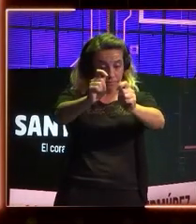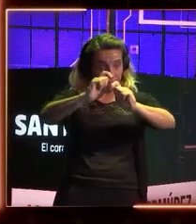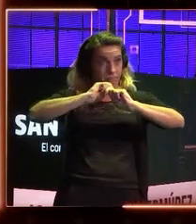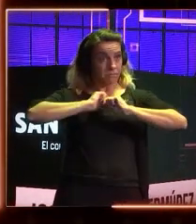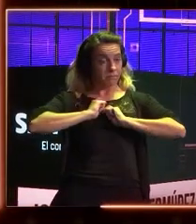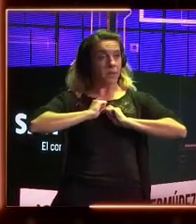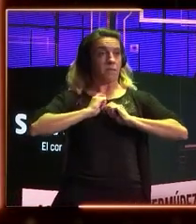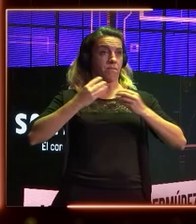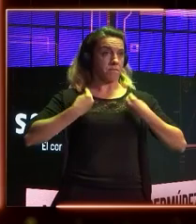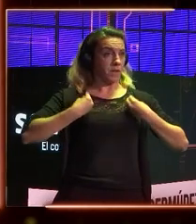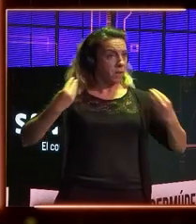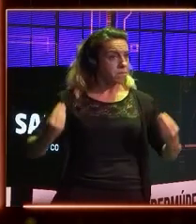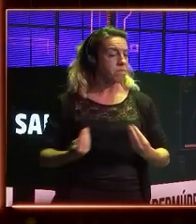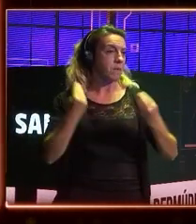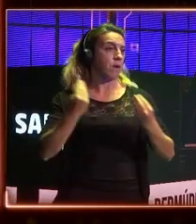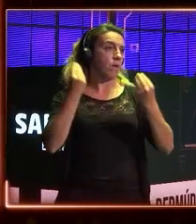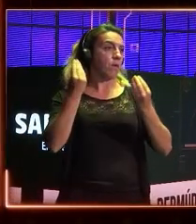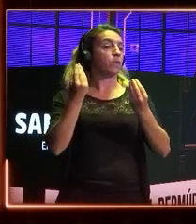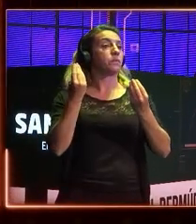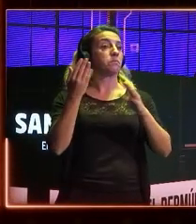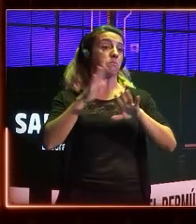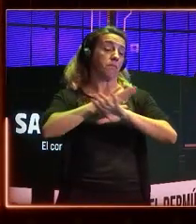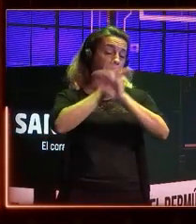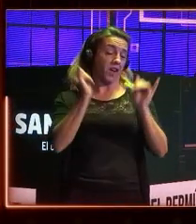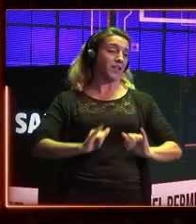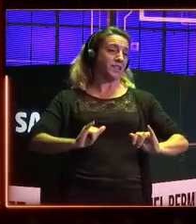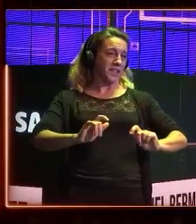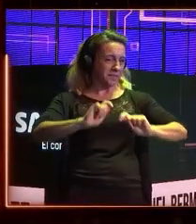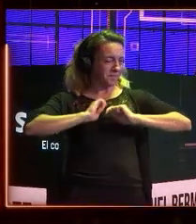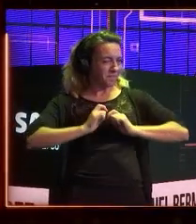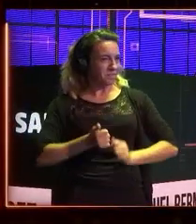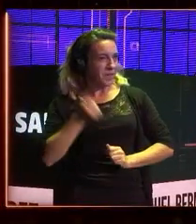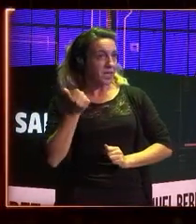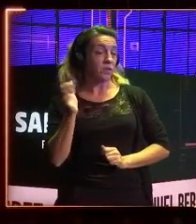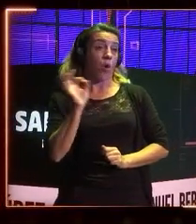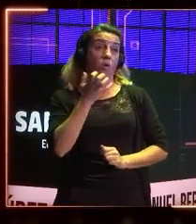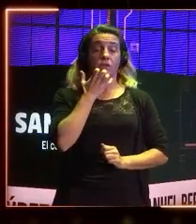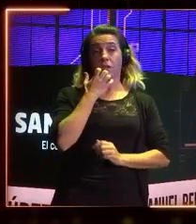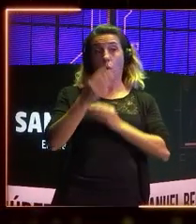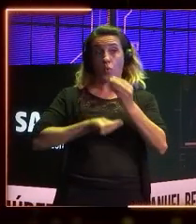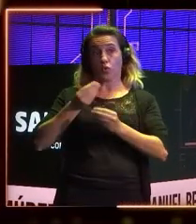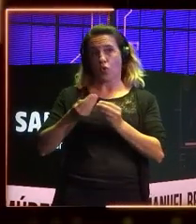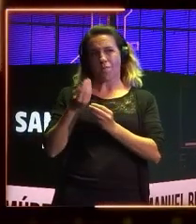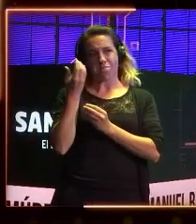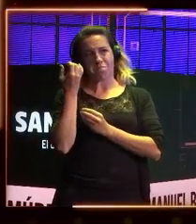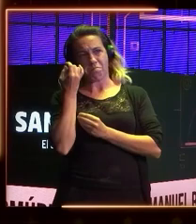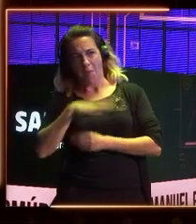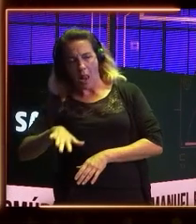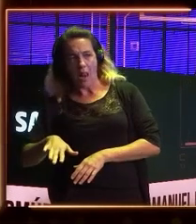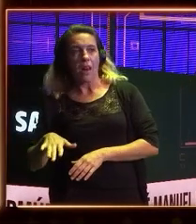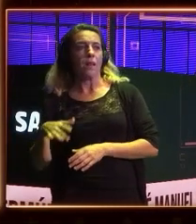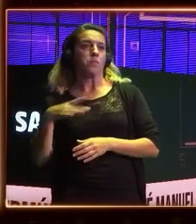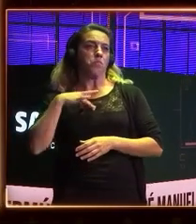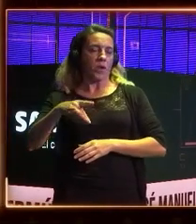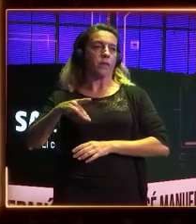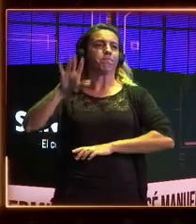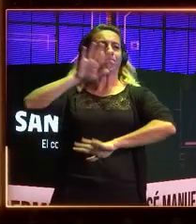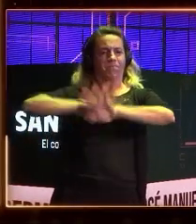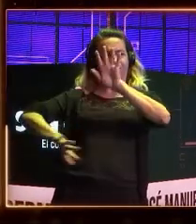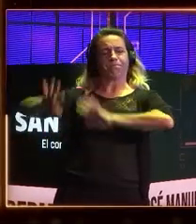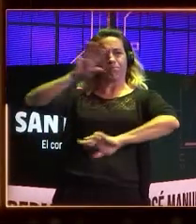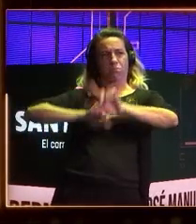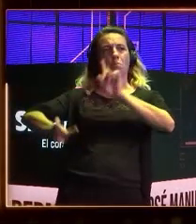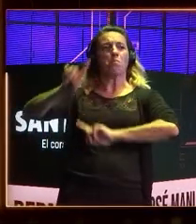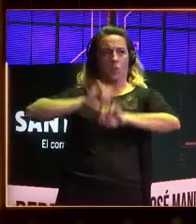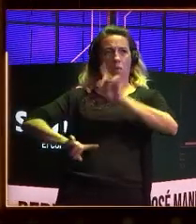nuestras vidas y, en definitiva, a ser más felices o, mal utilizado, nos la puede complicar desde el punto de vista